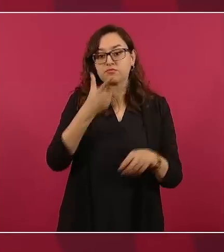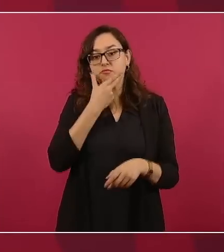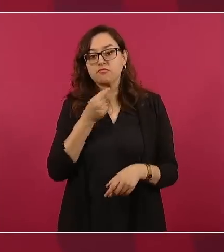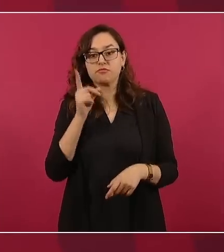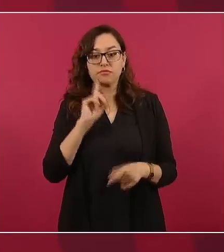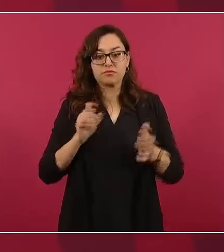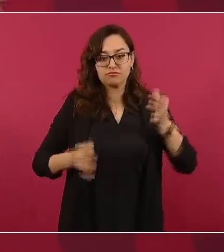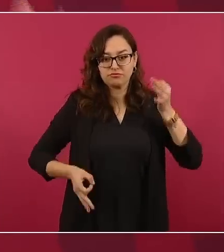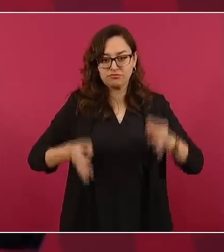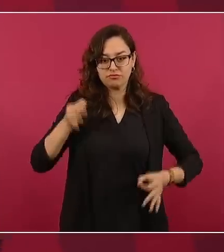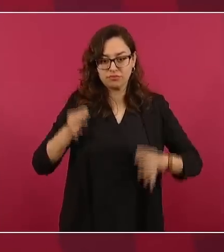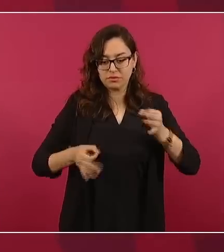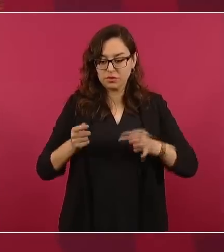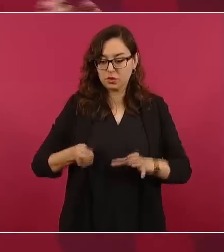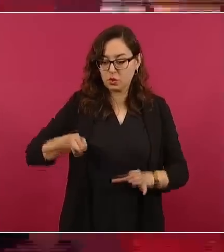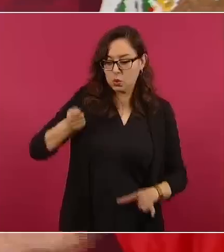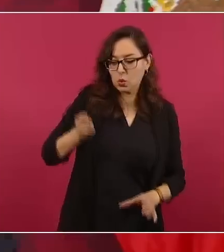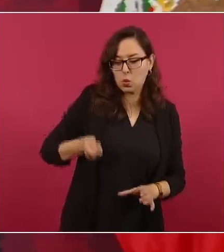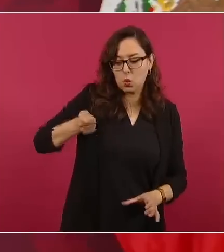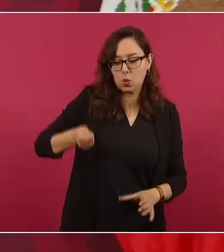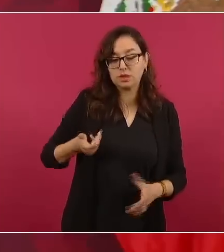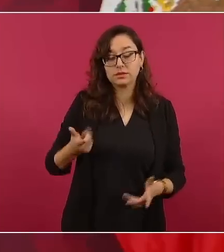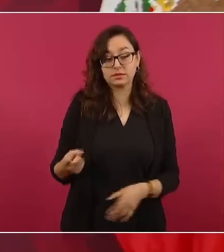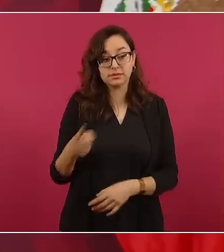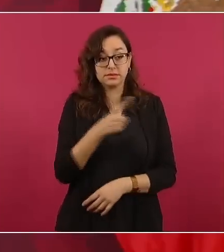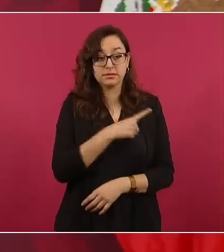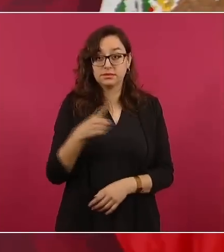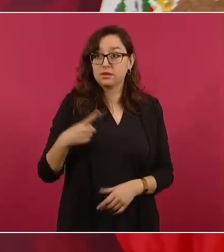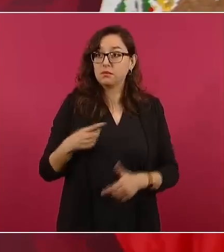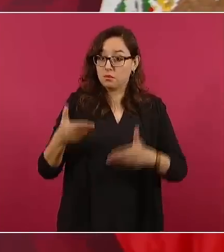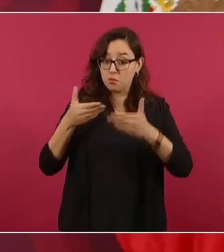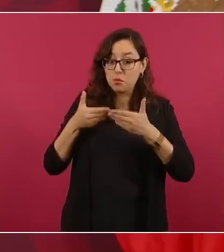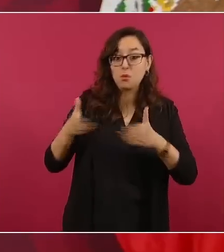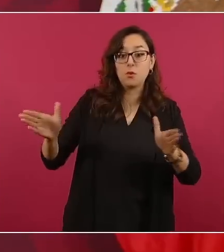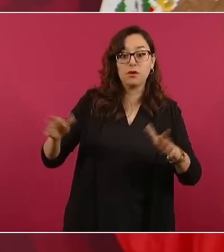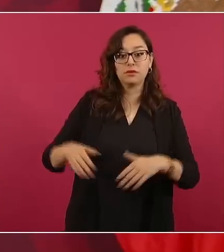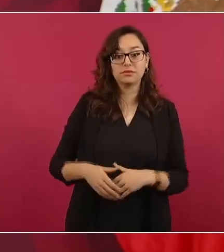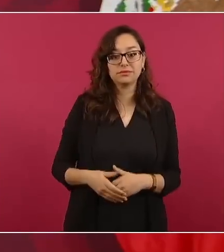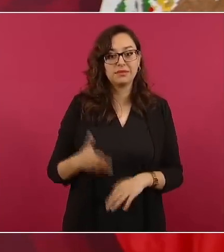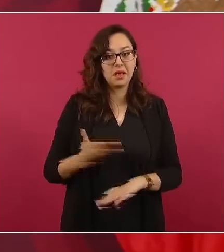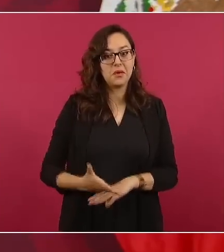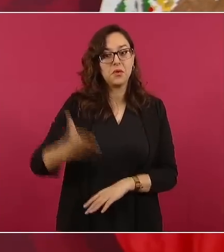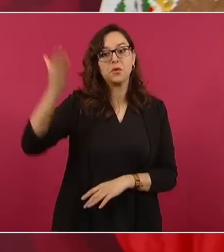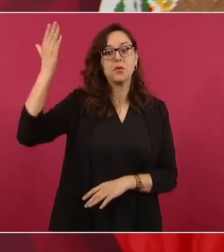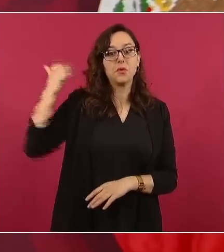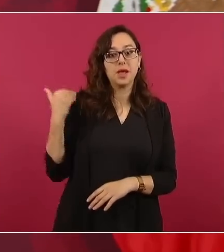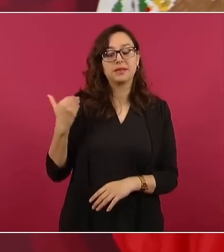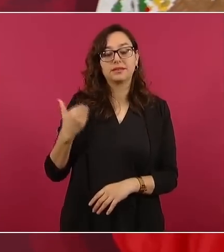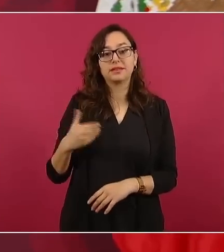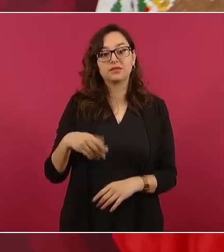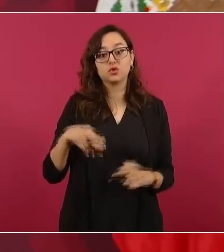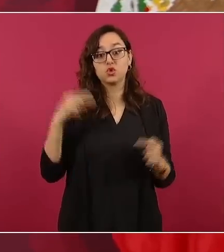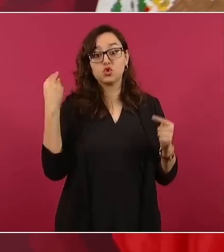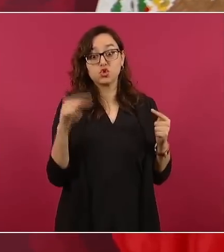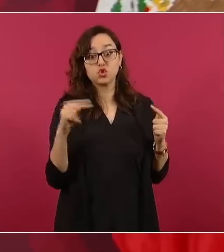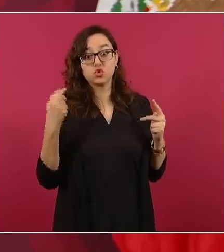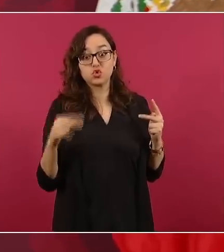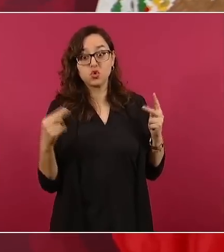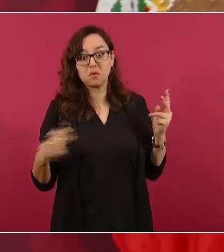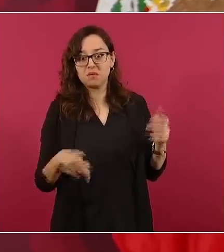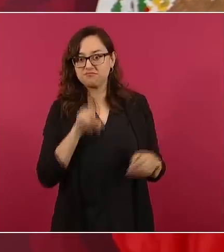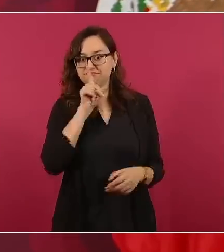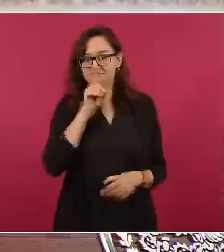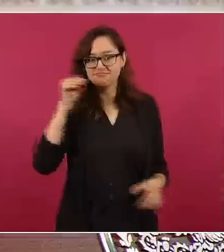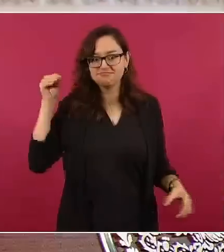no se conocían los nombres ni siquiera de los ministros, todavía